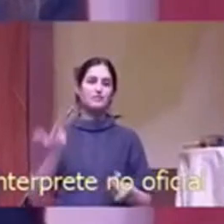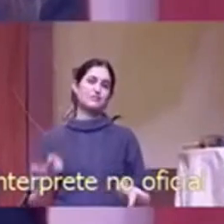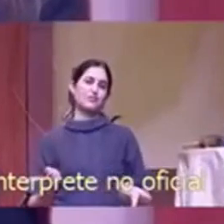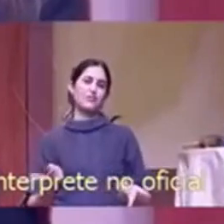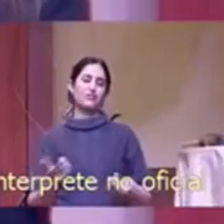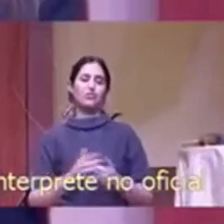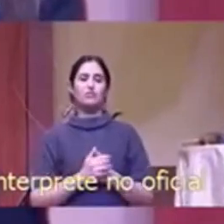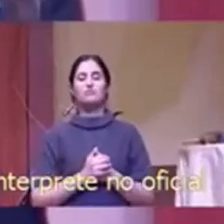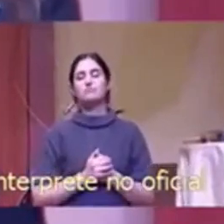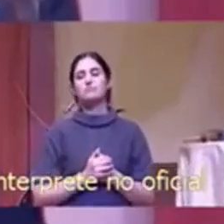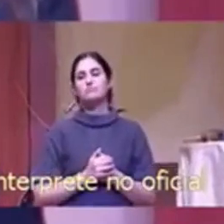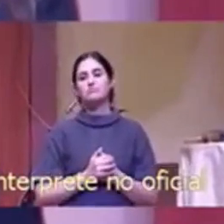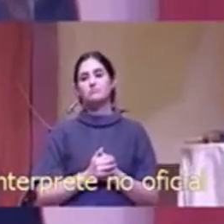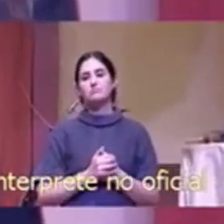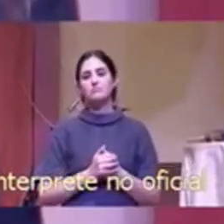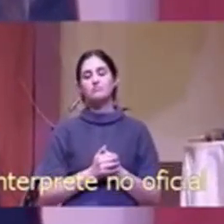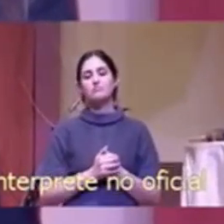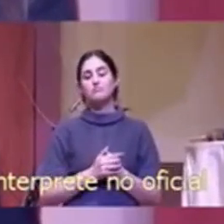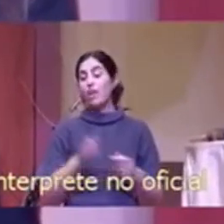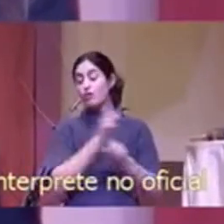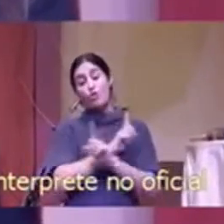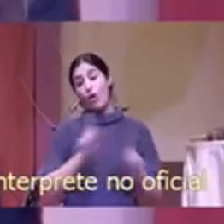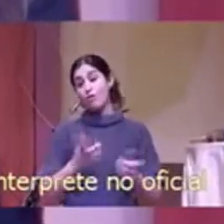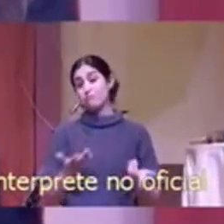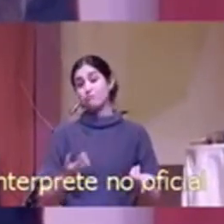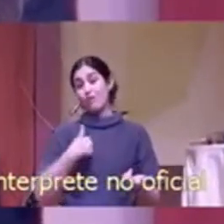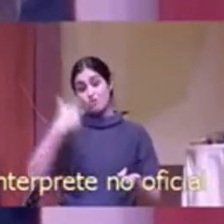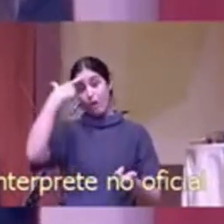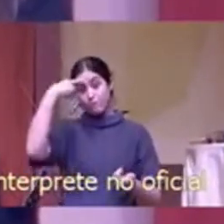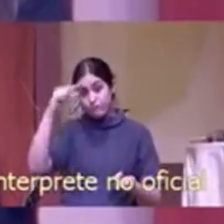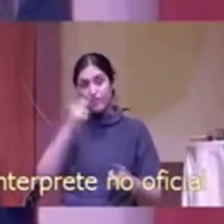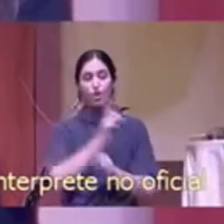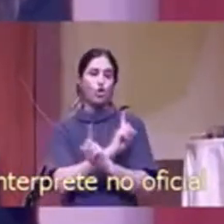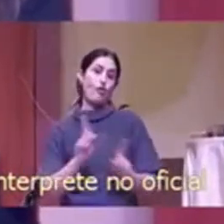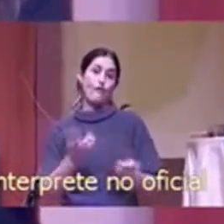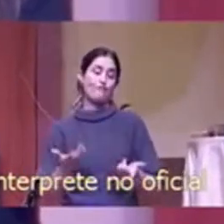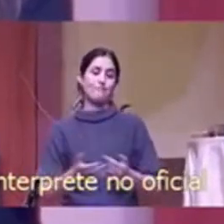no de hecho yo tengo